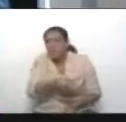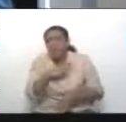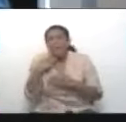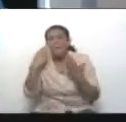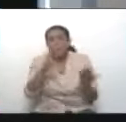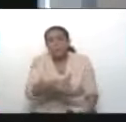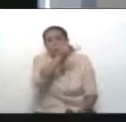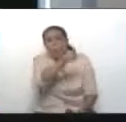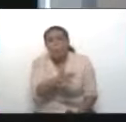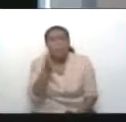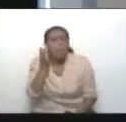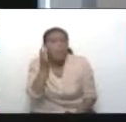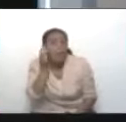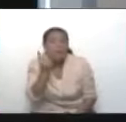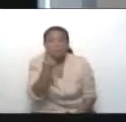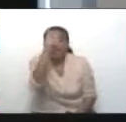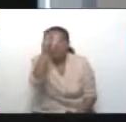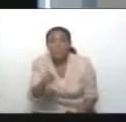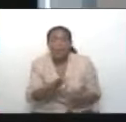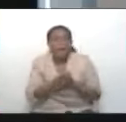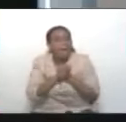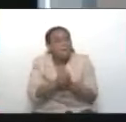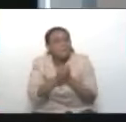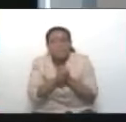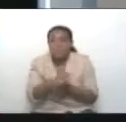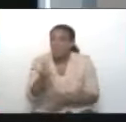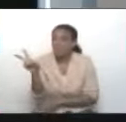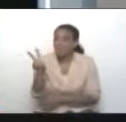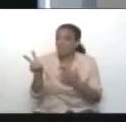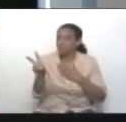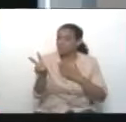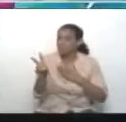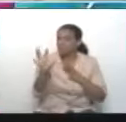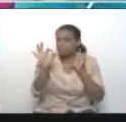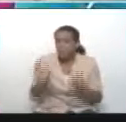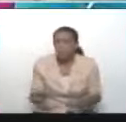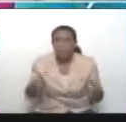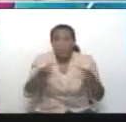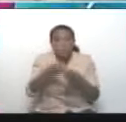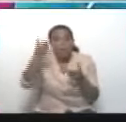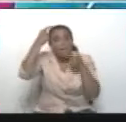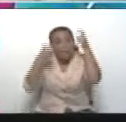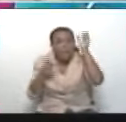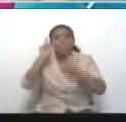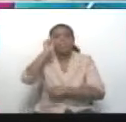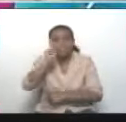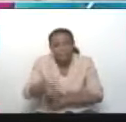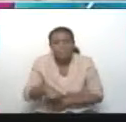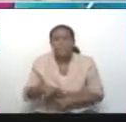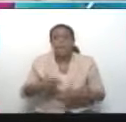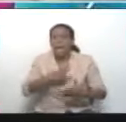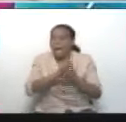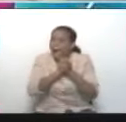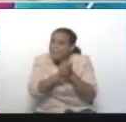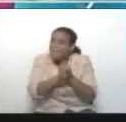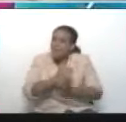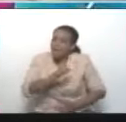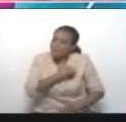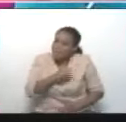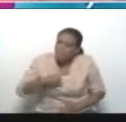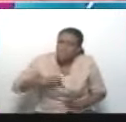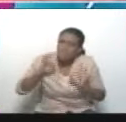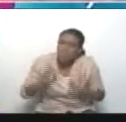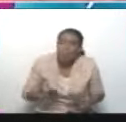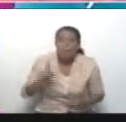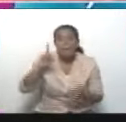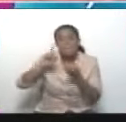Piedad fue una gran amiga de Venezuela, del comandante Chávez y una gran amiga mía y